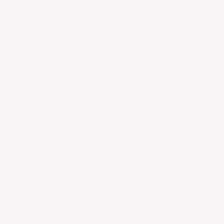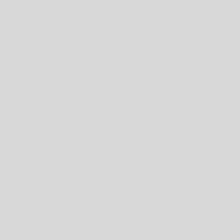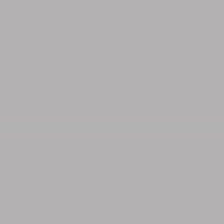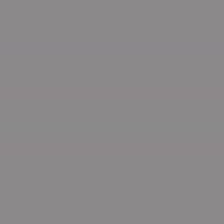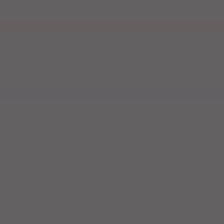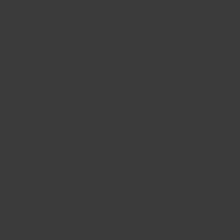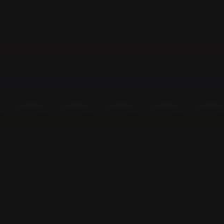¡Gracias! ¡Gracias! ¡Gracias!